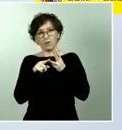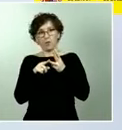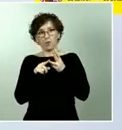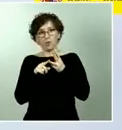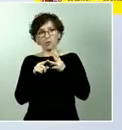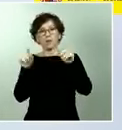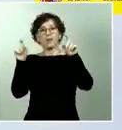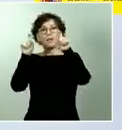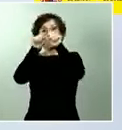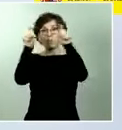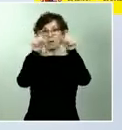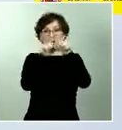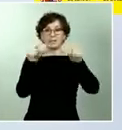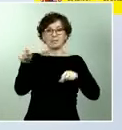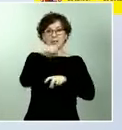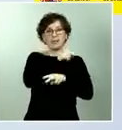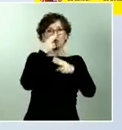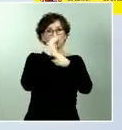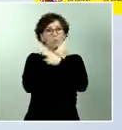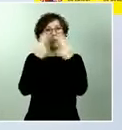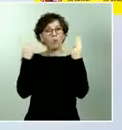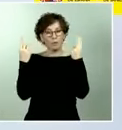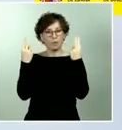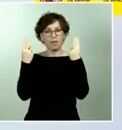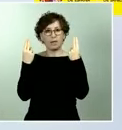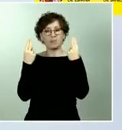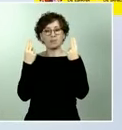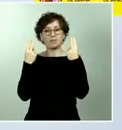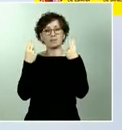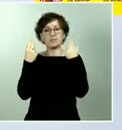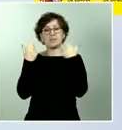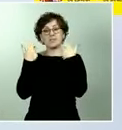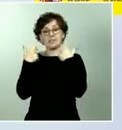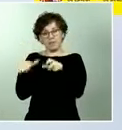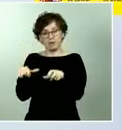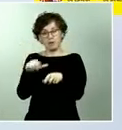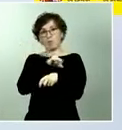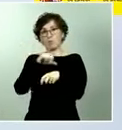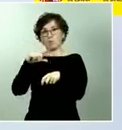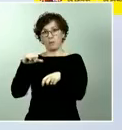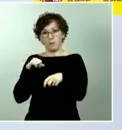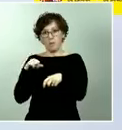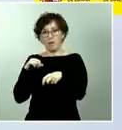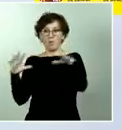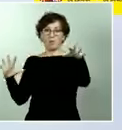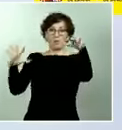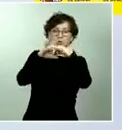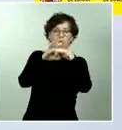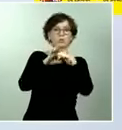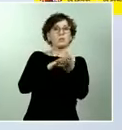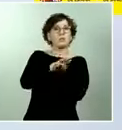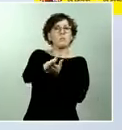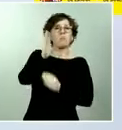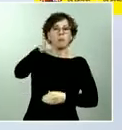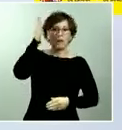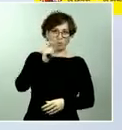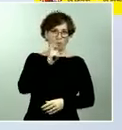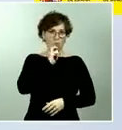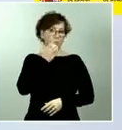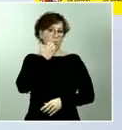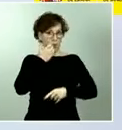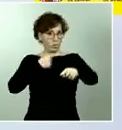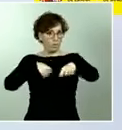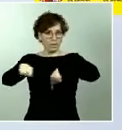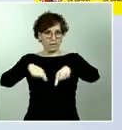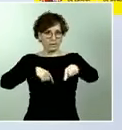y en los sectores privados de actividad vinculadas por ejemplo en el sector del transporte donde por ejemplo en